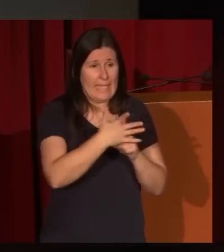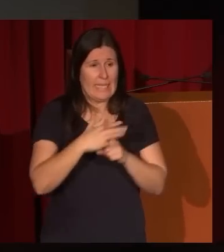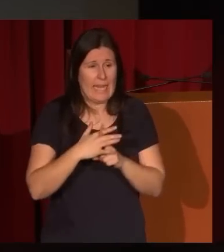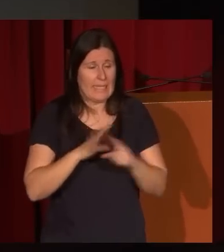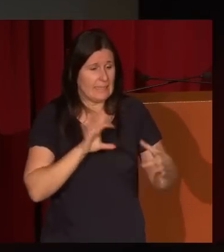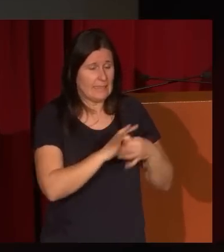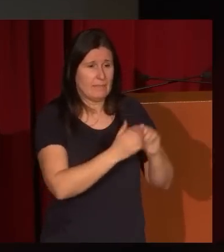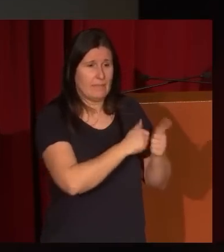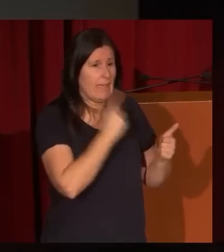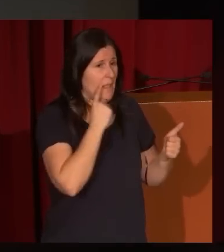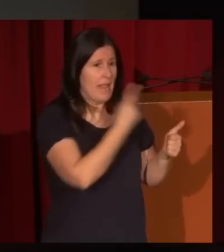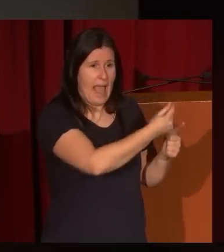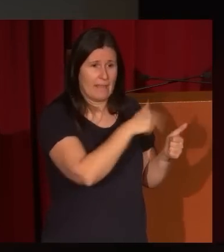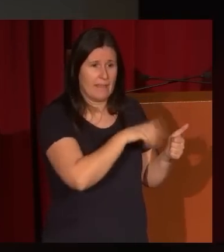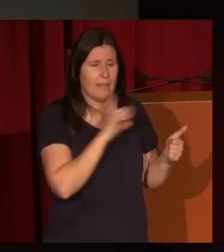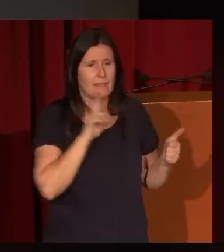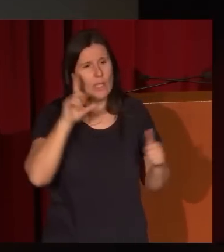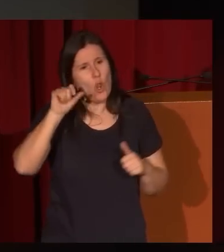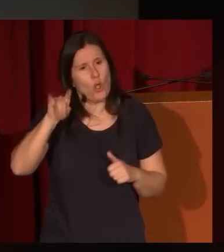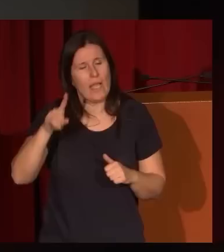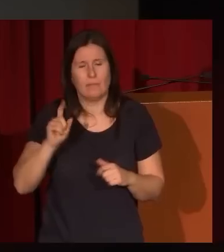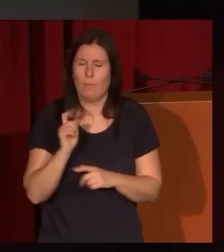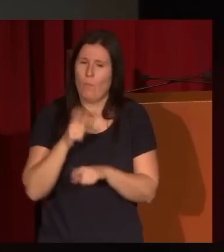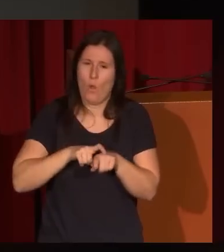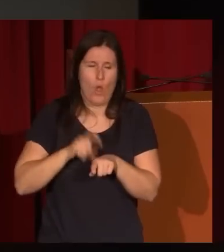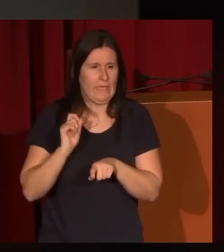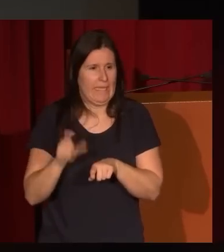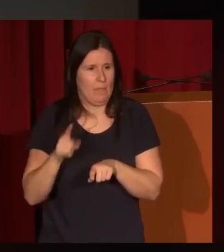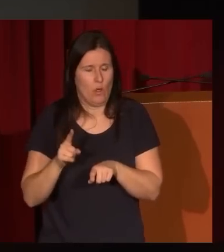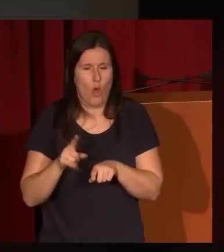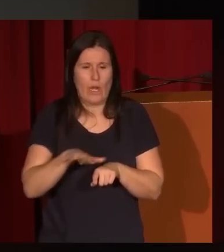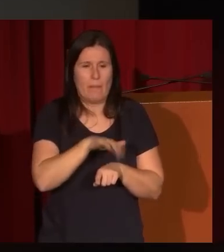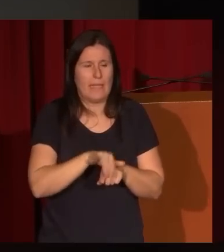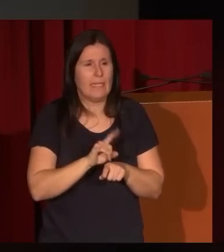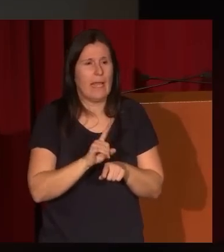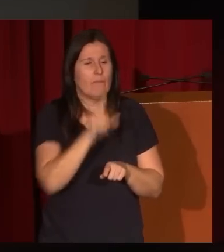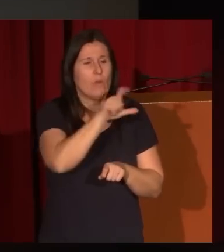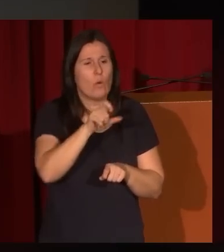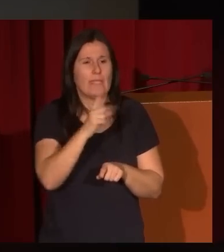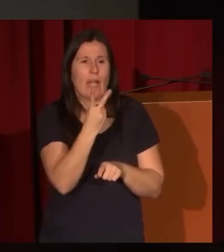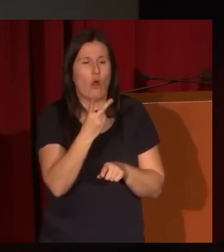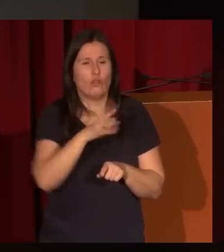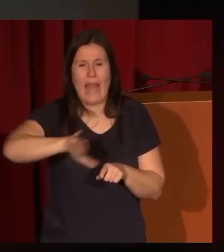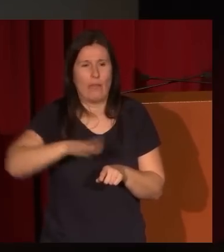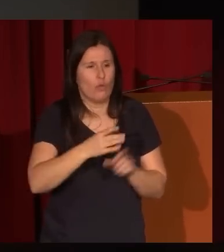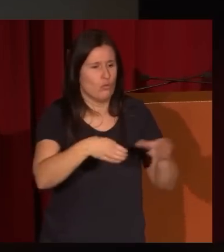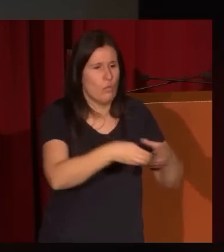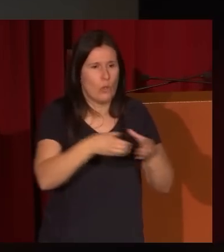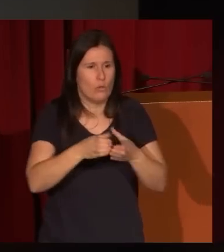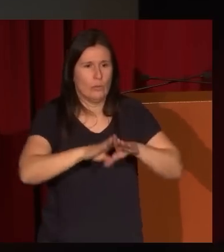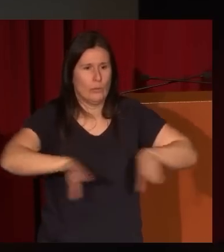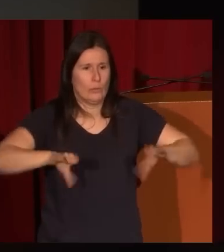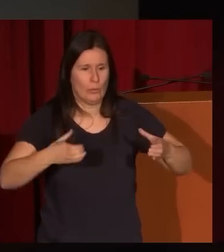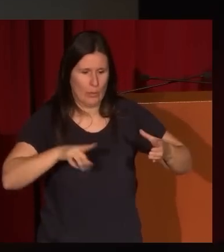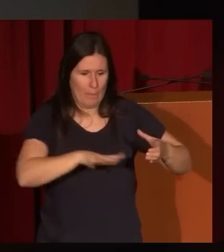velazqueñas cómo es muy típico de Lucas que repartía las figuras a dos lados en grupos, a dos lados de la composición dejando un vacío